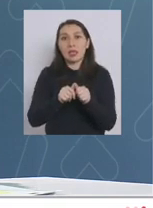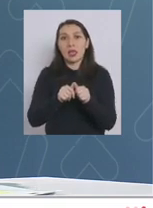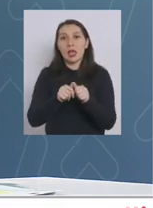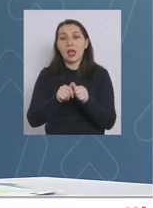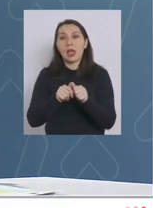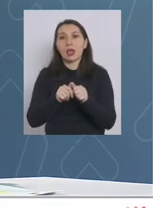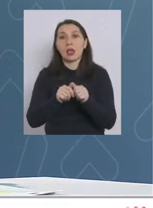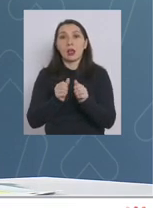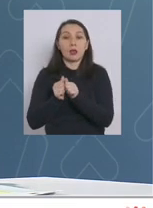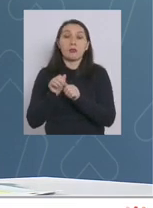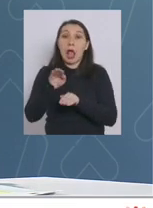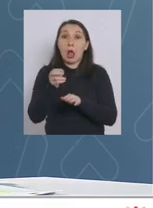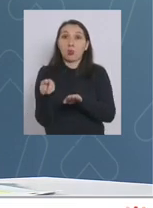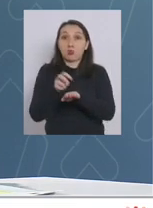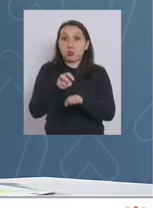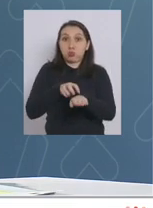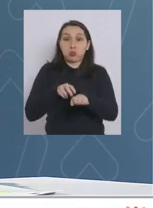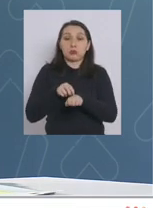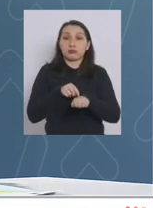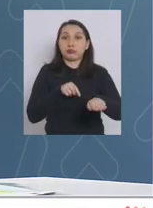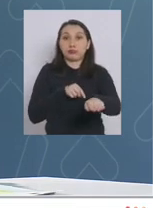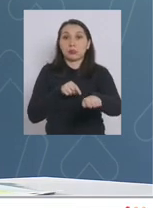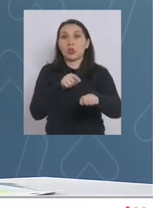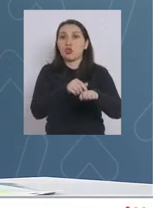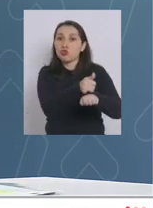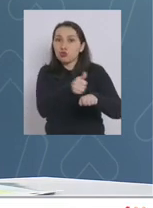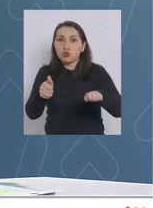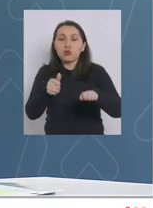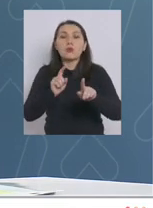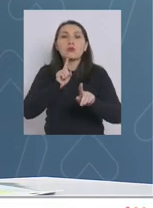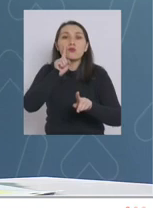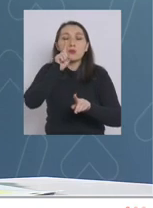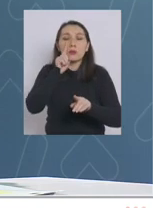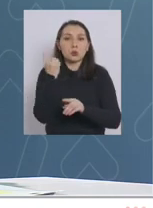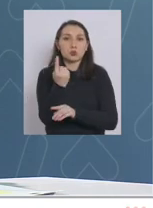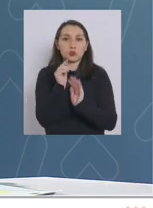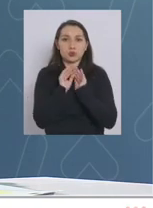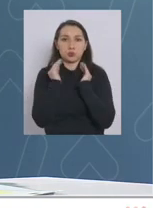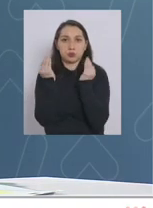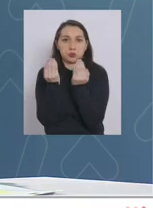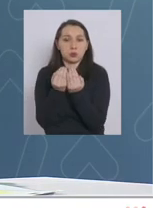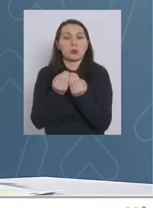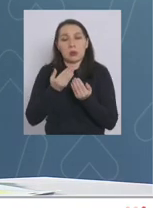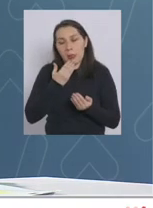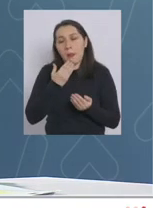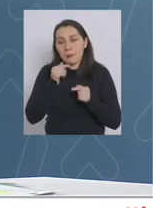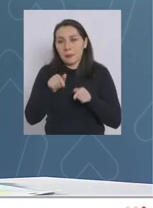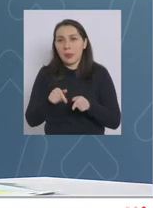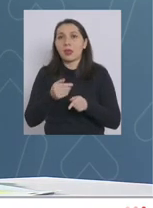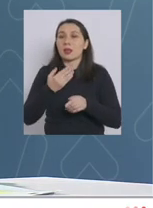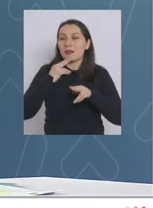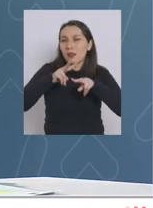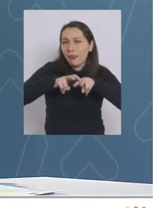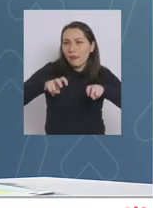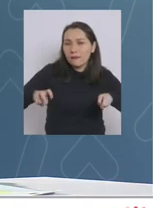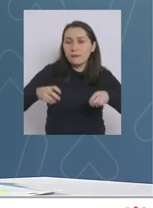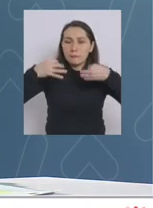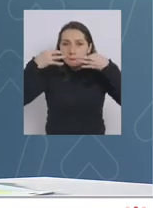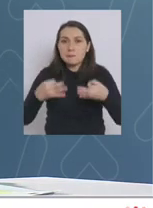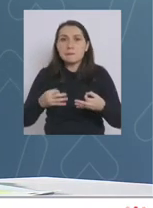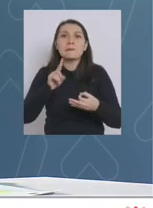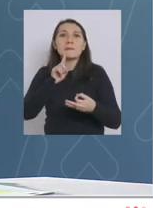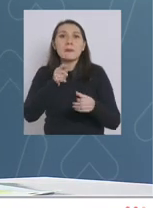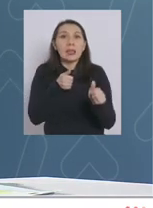movilizó fueron testeados ¿cierto? Aislados por supuesto y también se está investigando en terreno